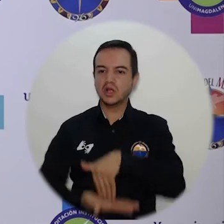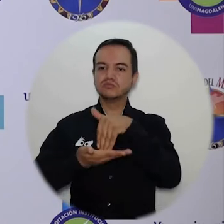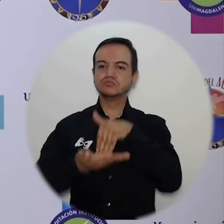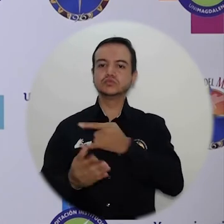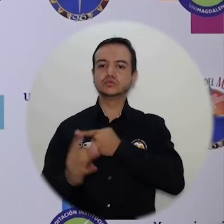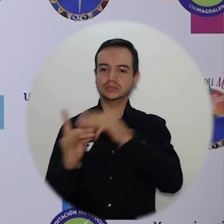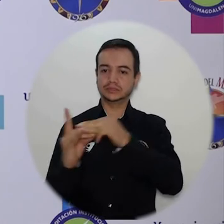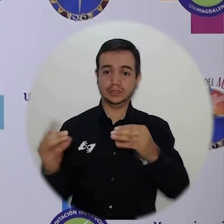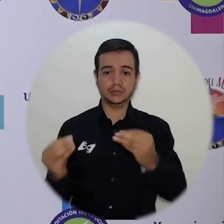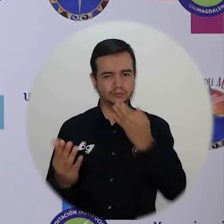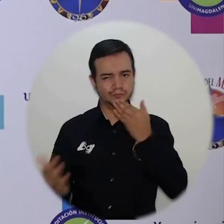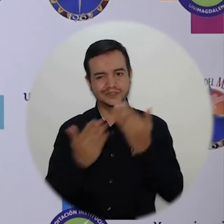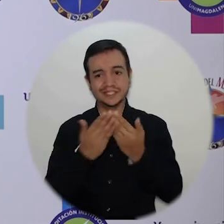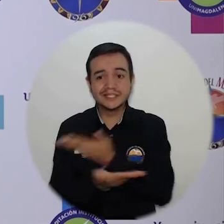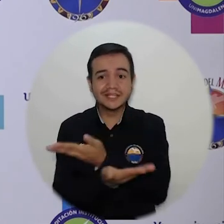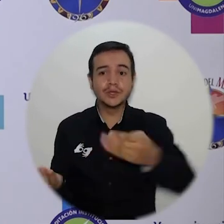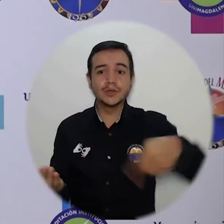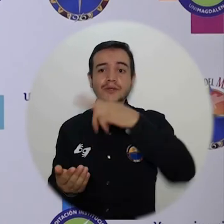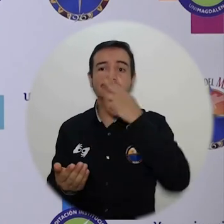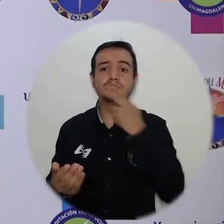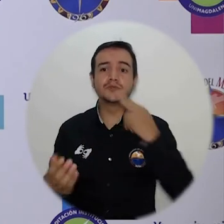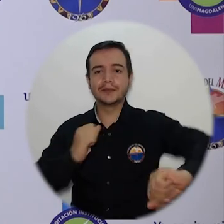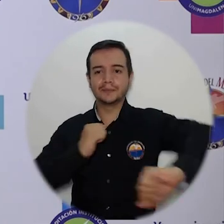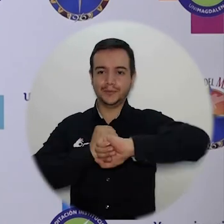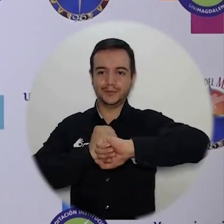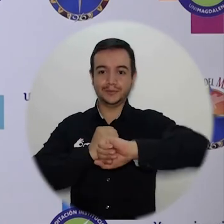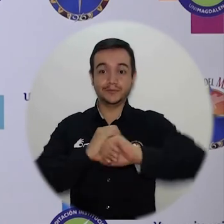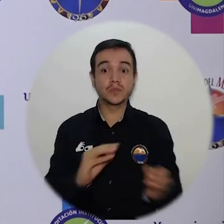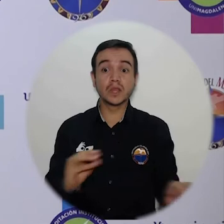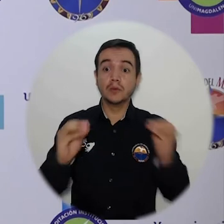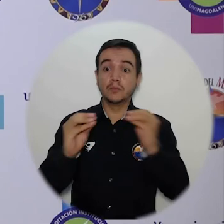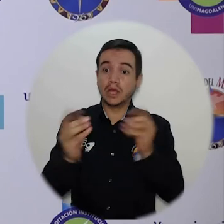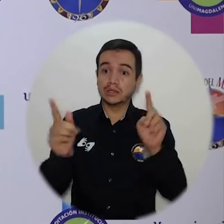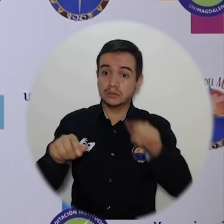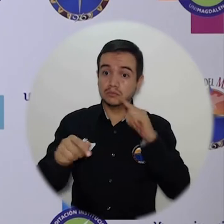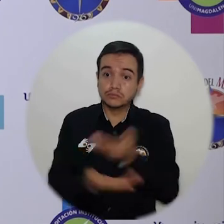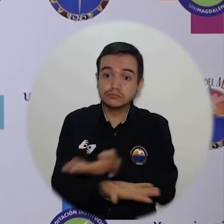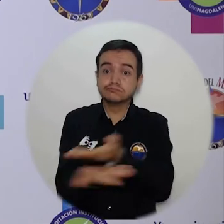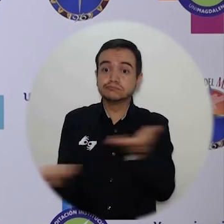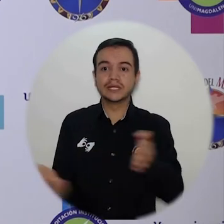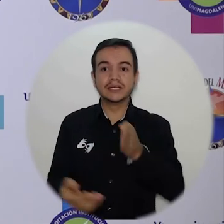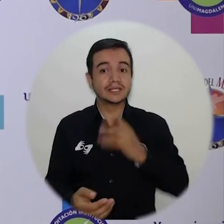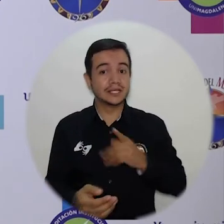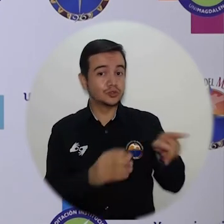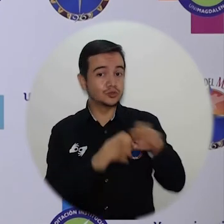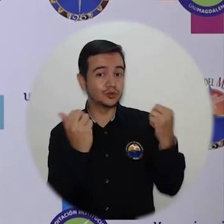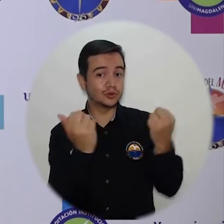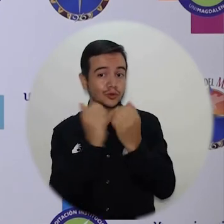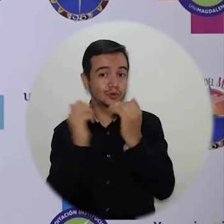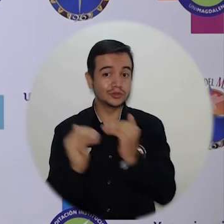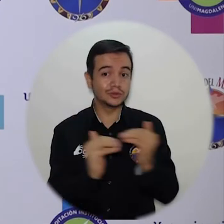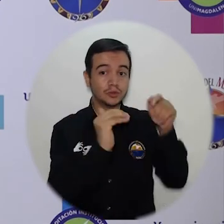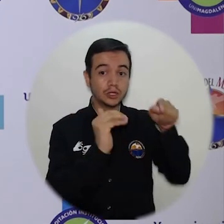todo su compromiso, por todo su apoyo. Quiero asimismo hacer extensivo este agradecimiento a los miembros del Consejo Superior, los ocho miembros, en